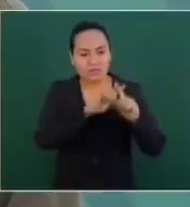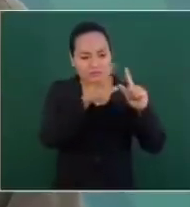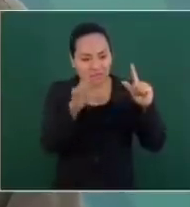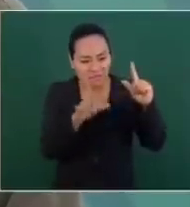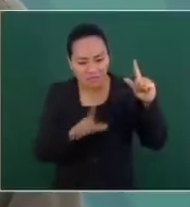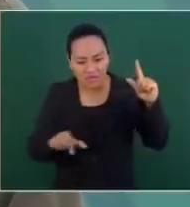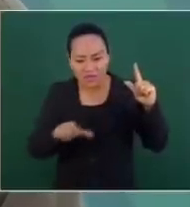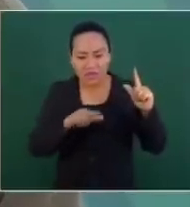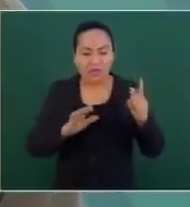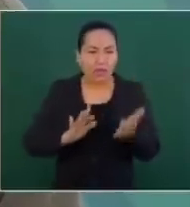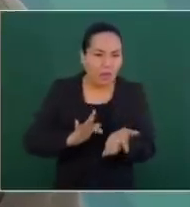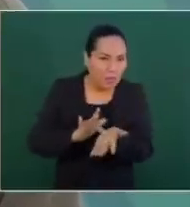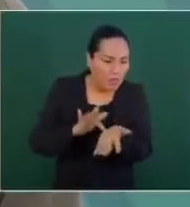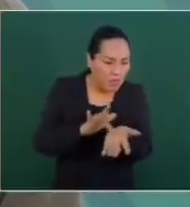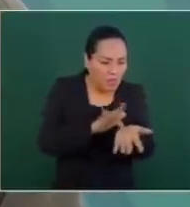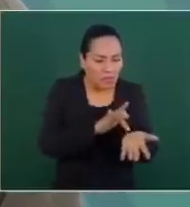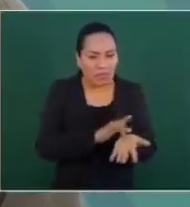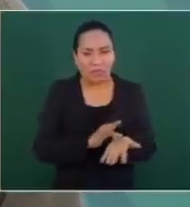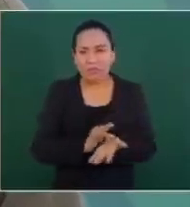favor del pueblo.